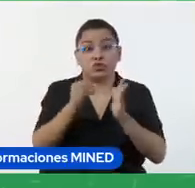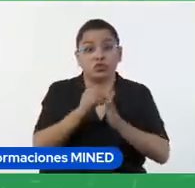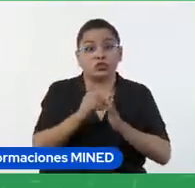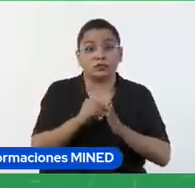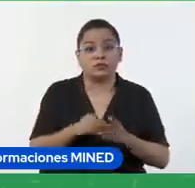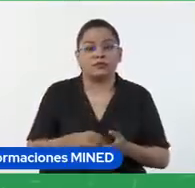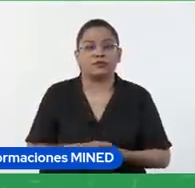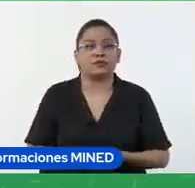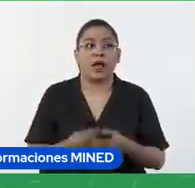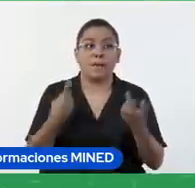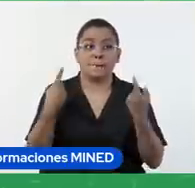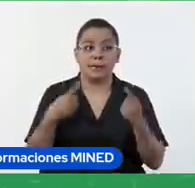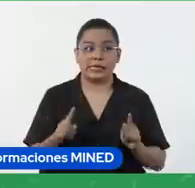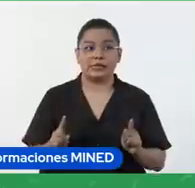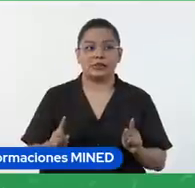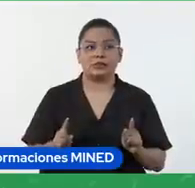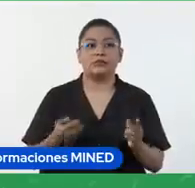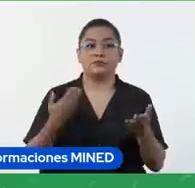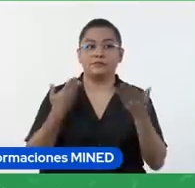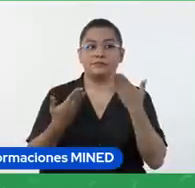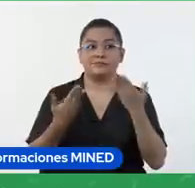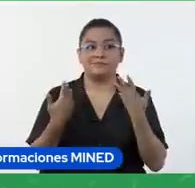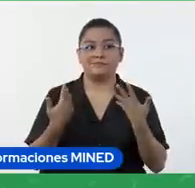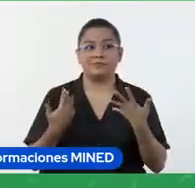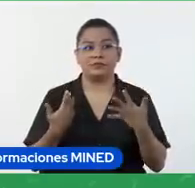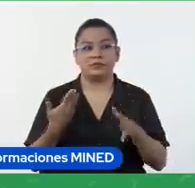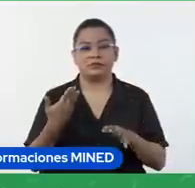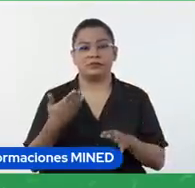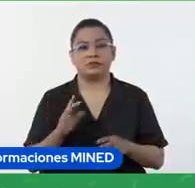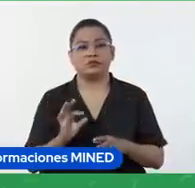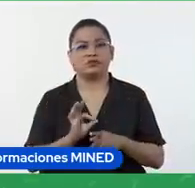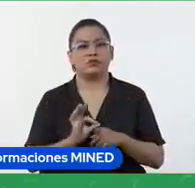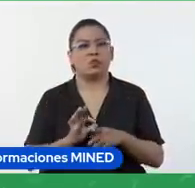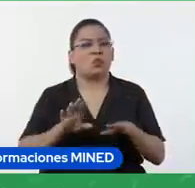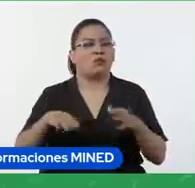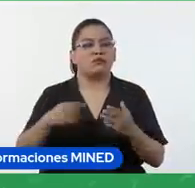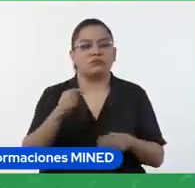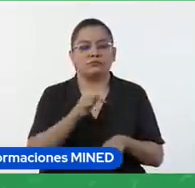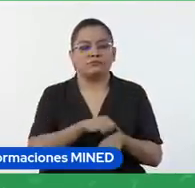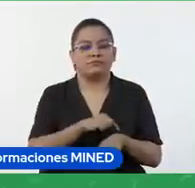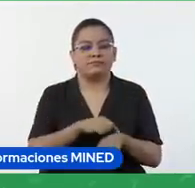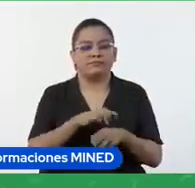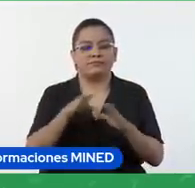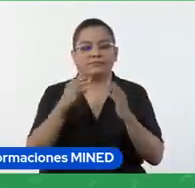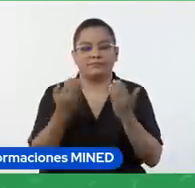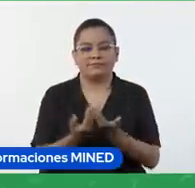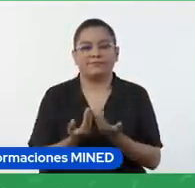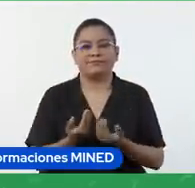pero ya les mencioné que nos va a servir para cualquier momento de la clase